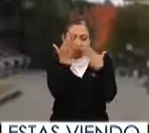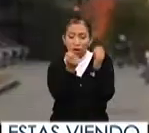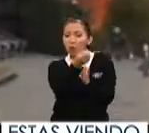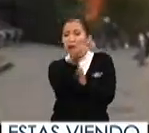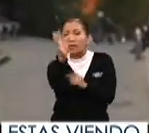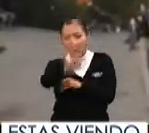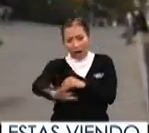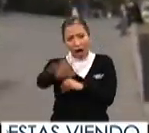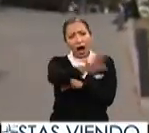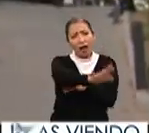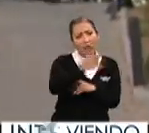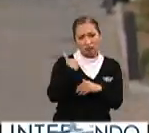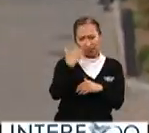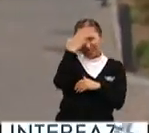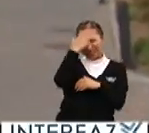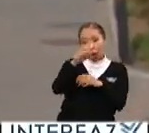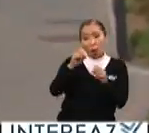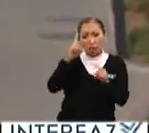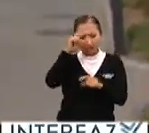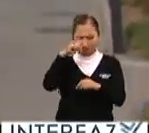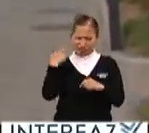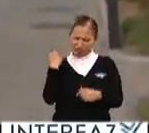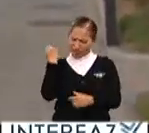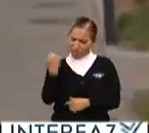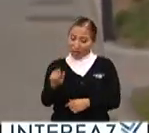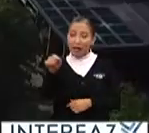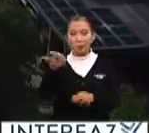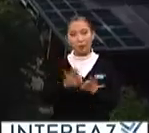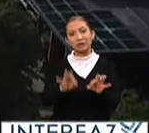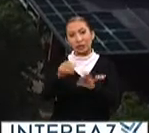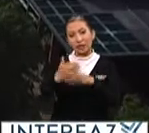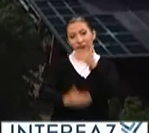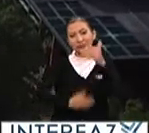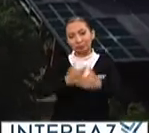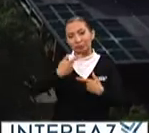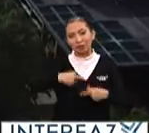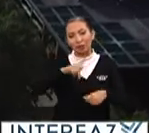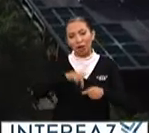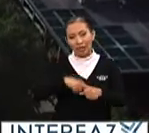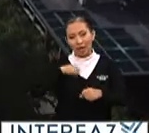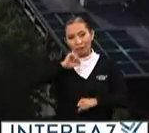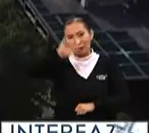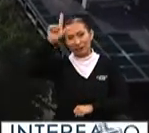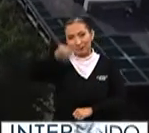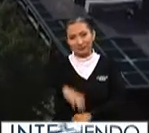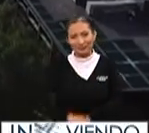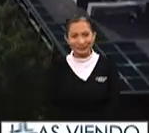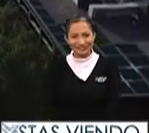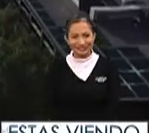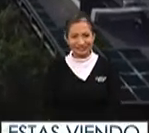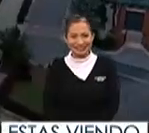en cualquier ámbito aunque sea poco común o difícil de creer es importante para el desarrollo personal y profesional